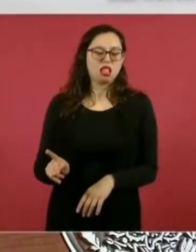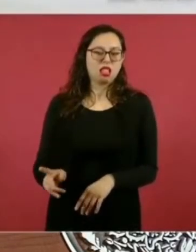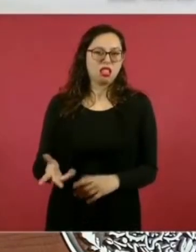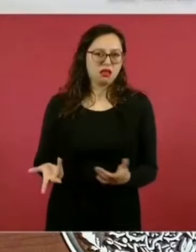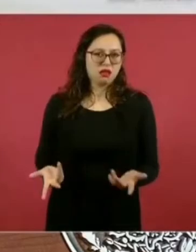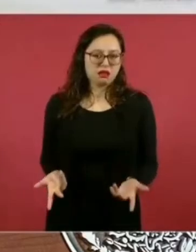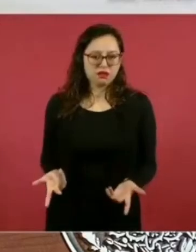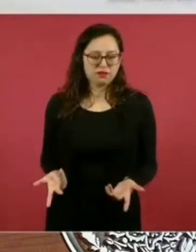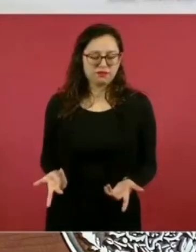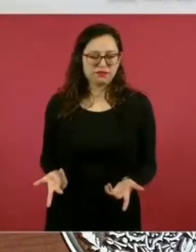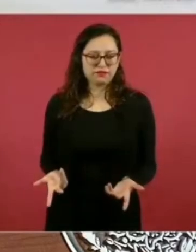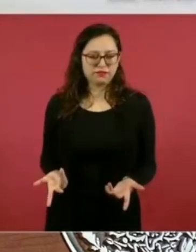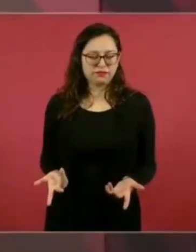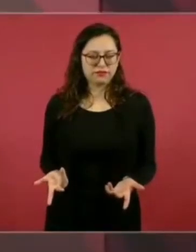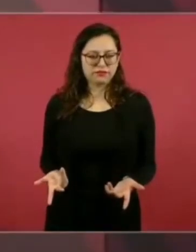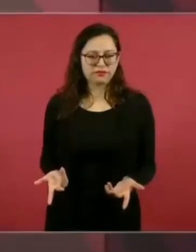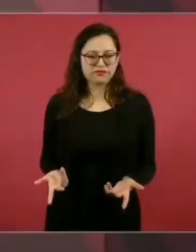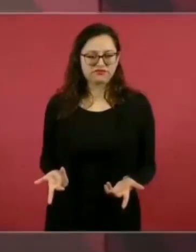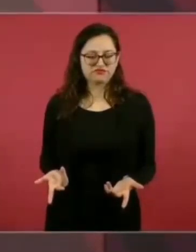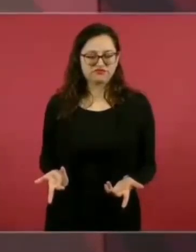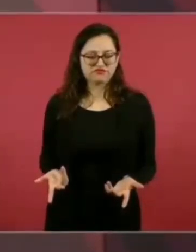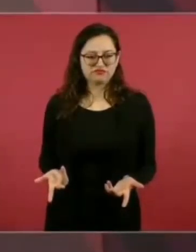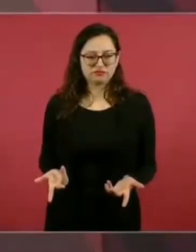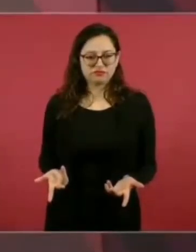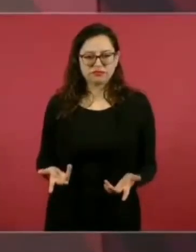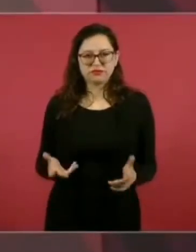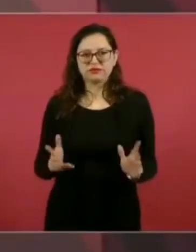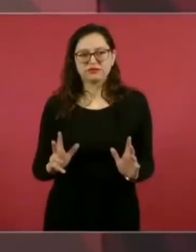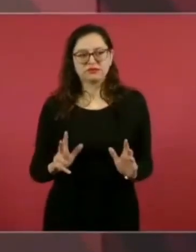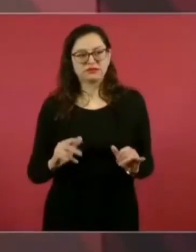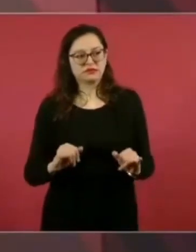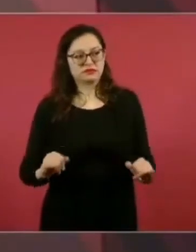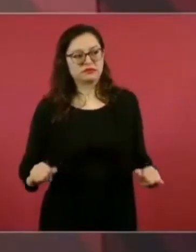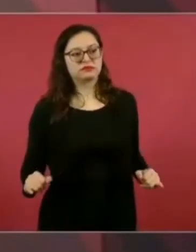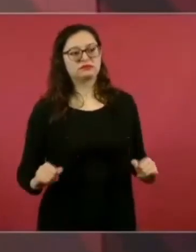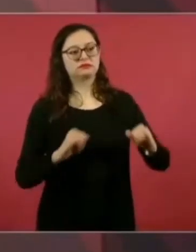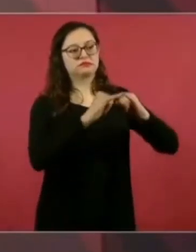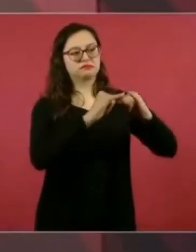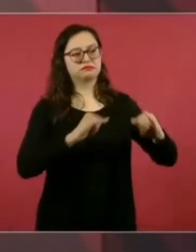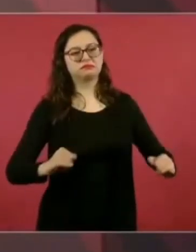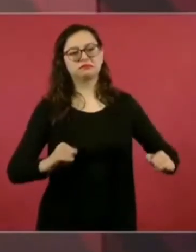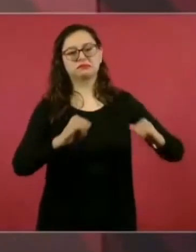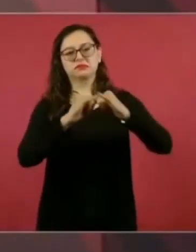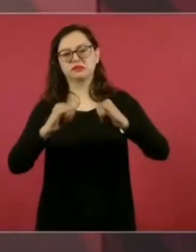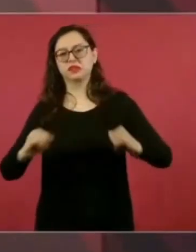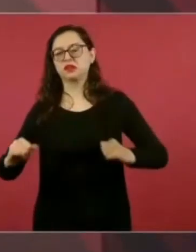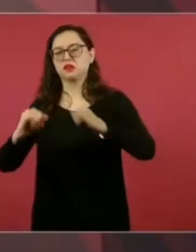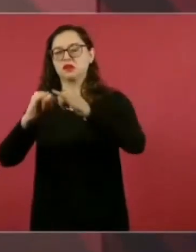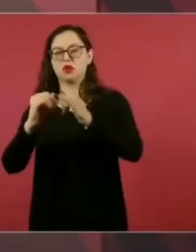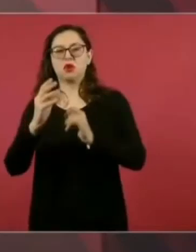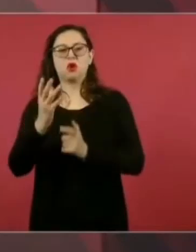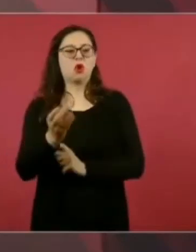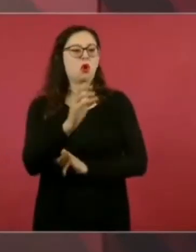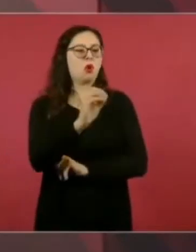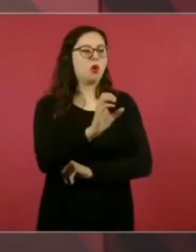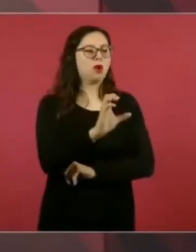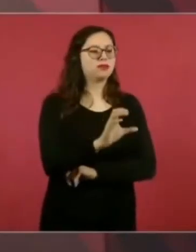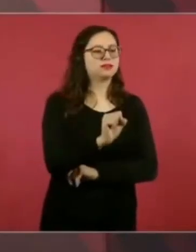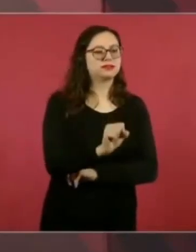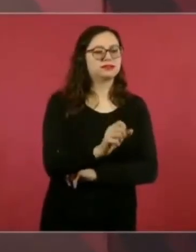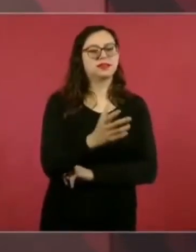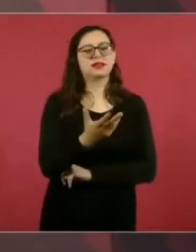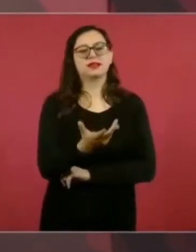¿Cuántas instituciones de la sociedad civil, organismos de la sociedad civil